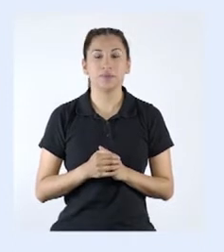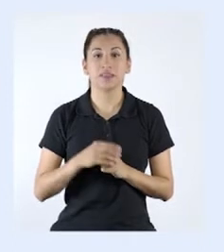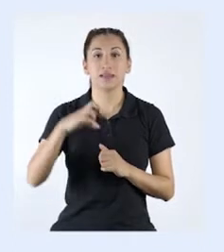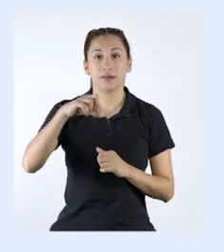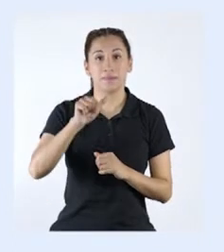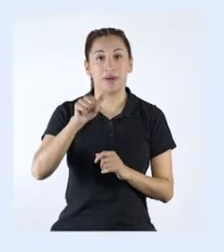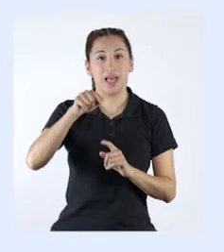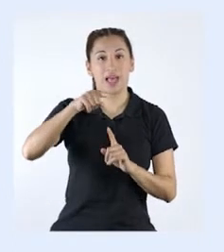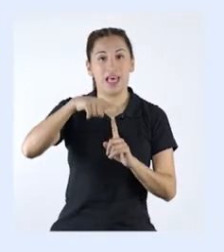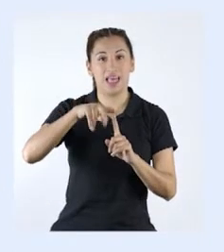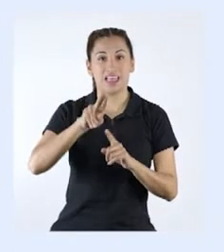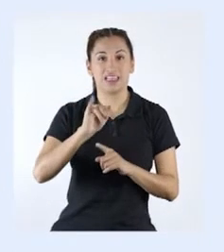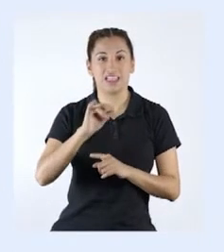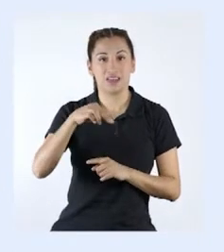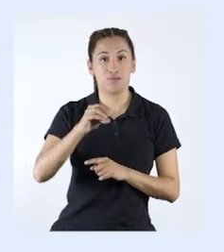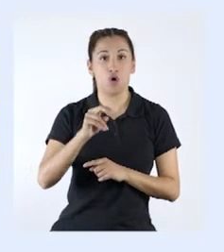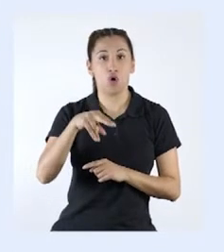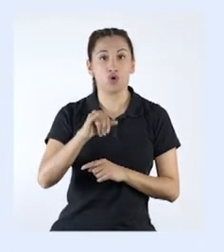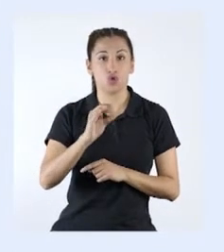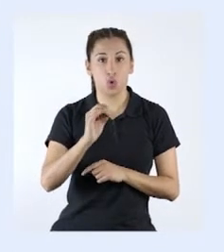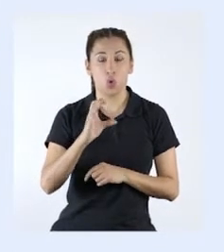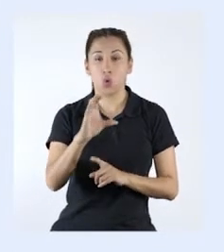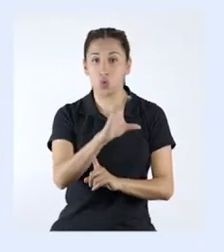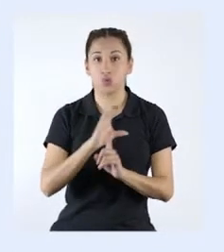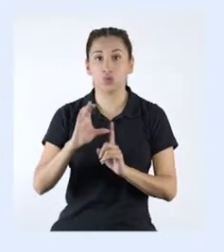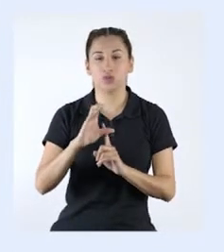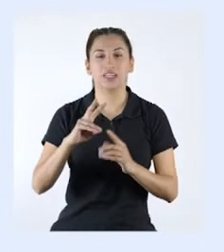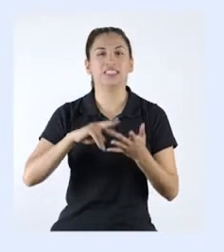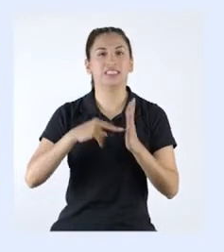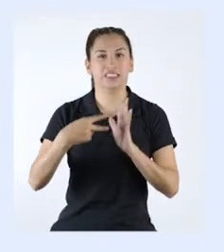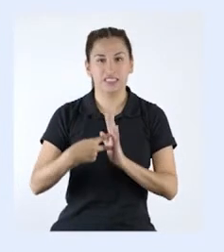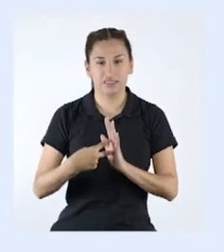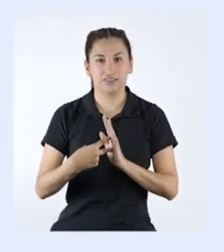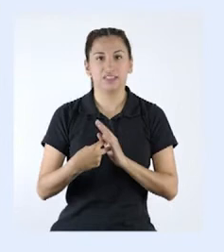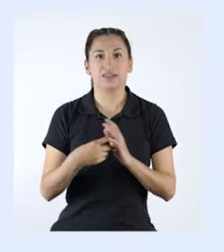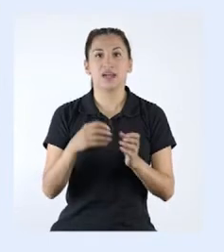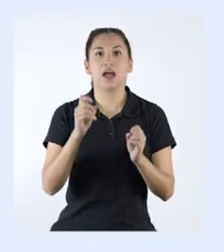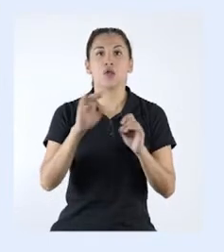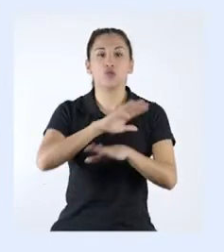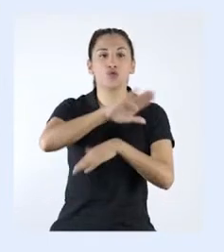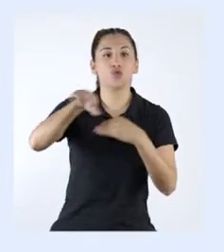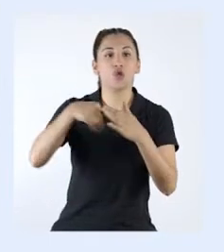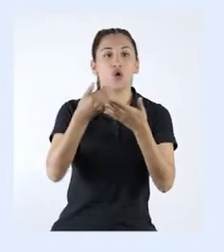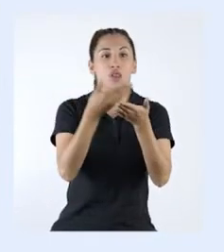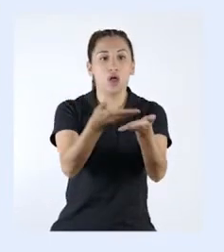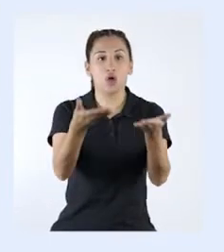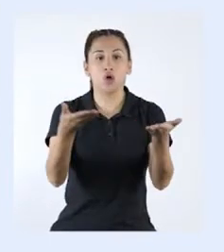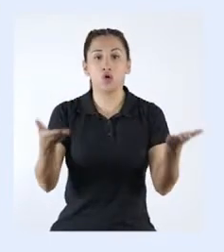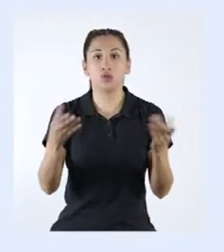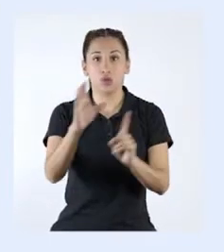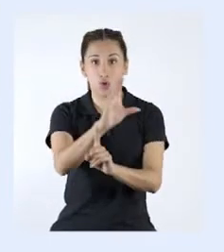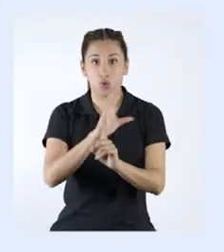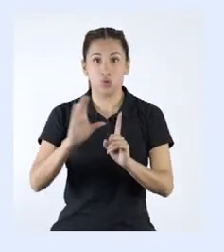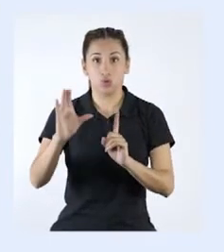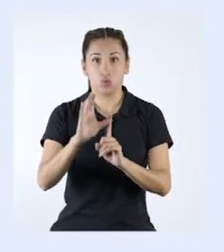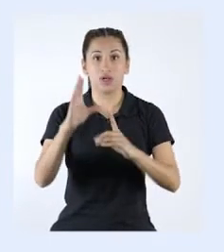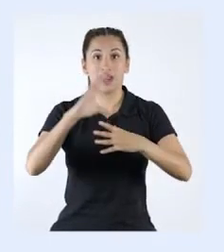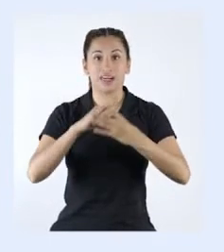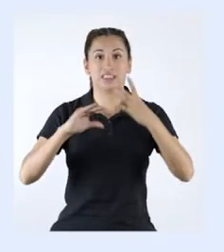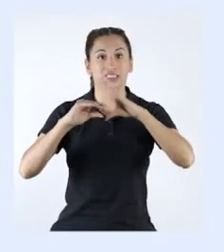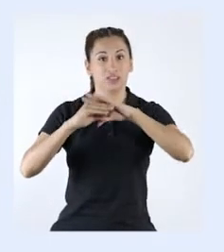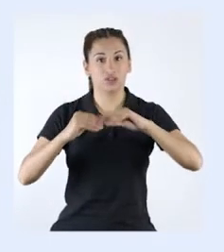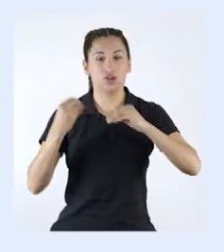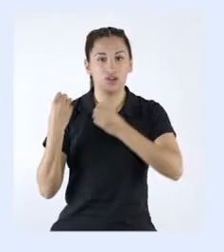El patrimonio cultural está formado por los bienes culturales que la